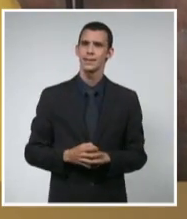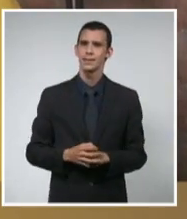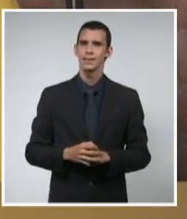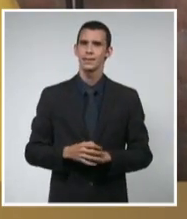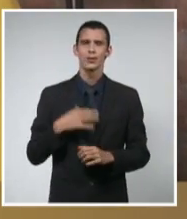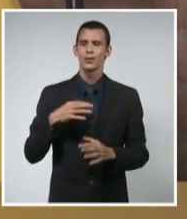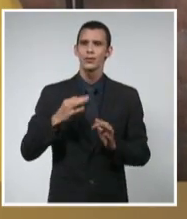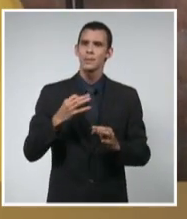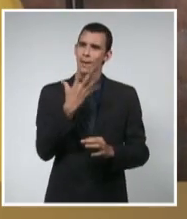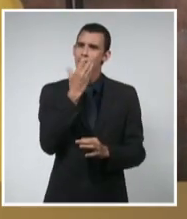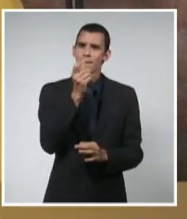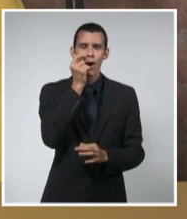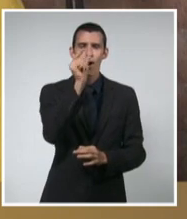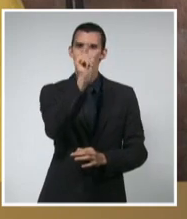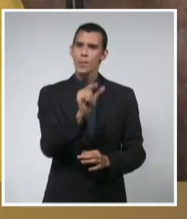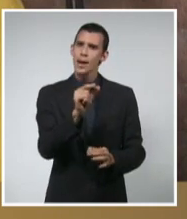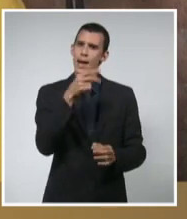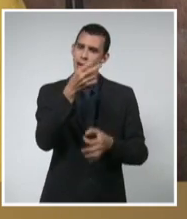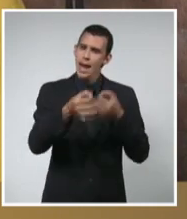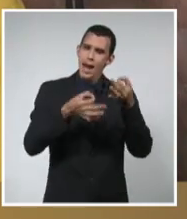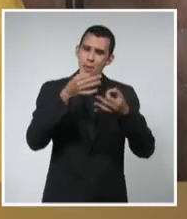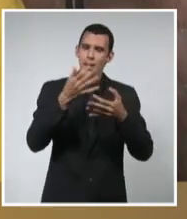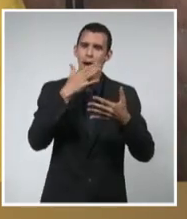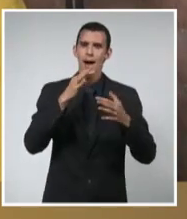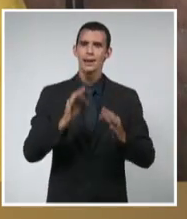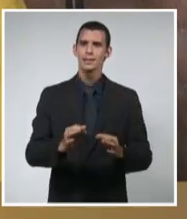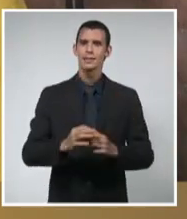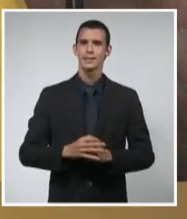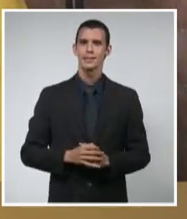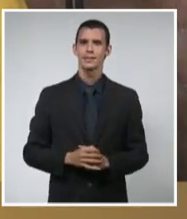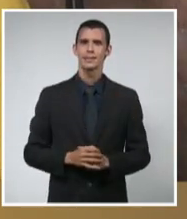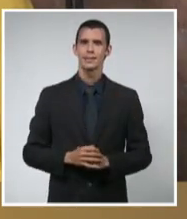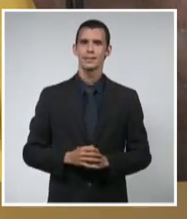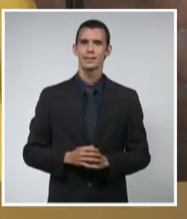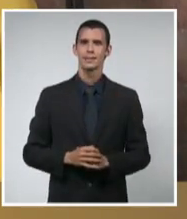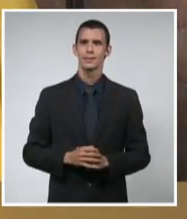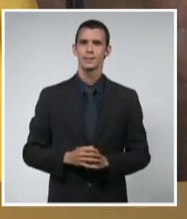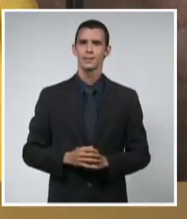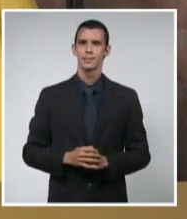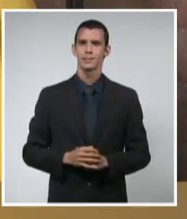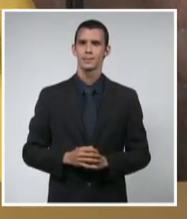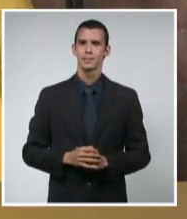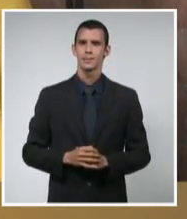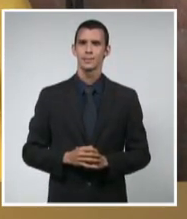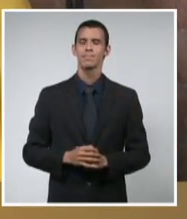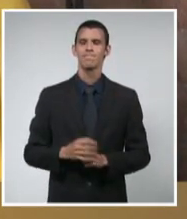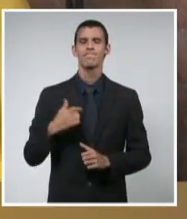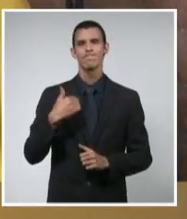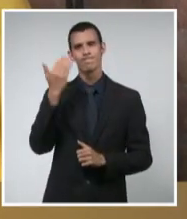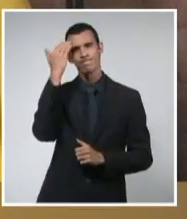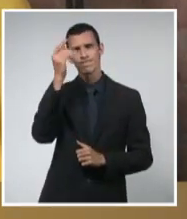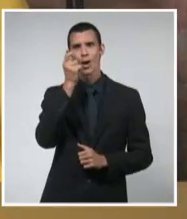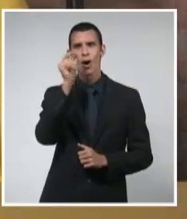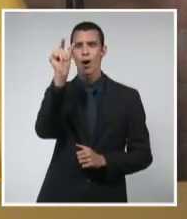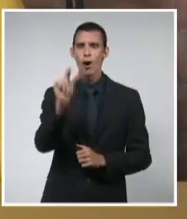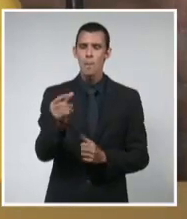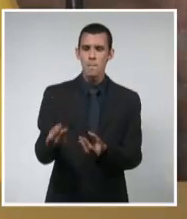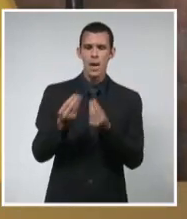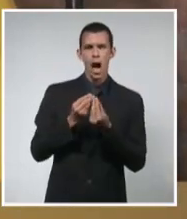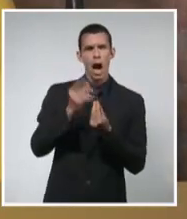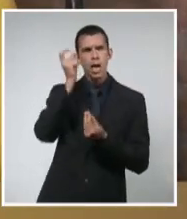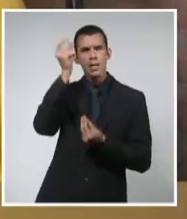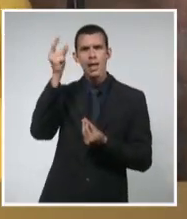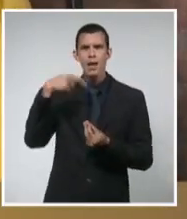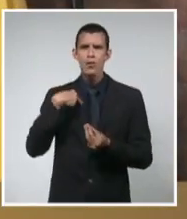admiré muchísimo. Y le agradezco, porque me hizo penetrar en lugares donde no conocía, me hizo